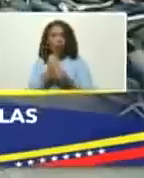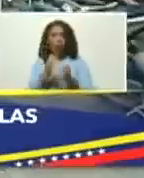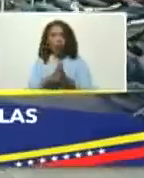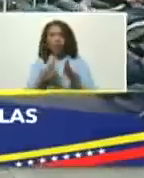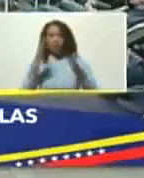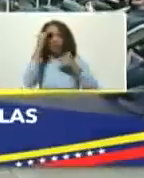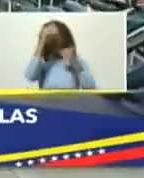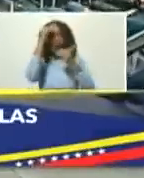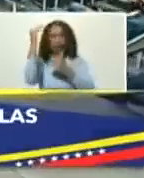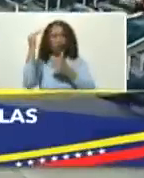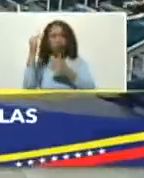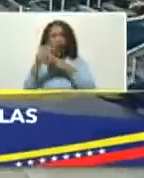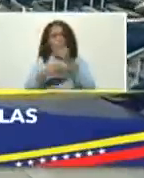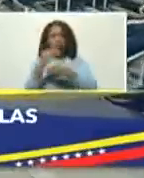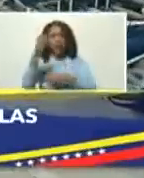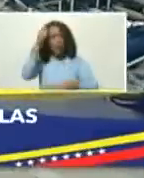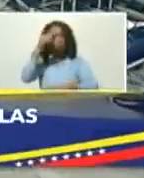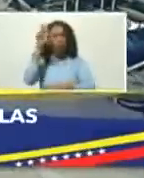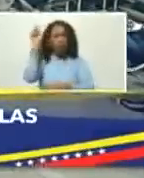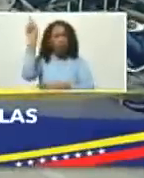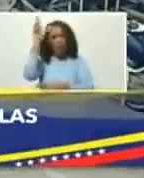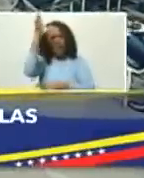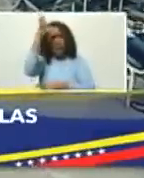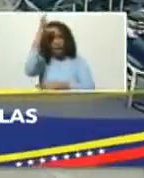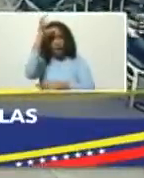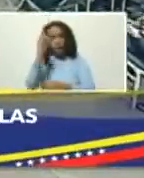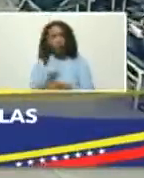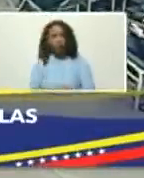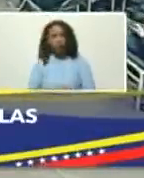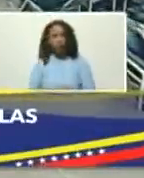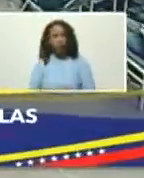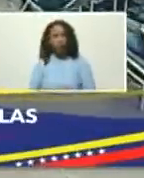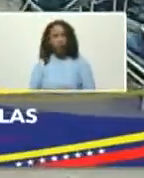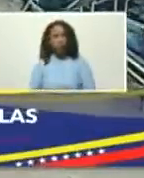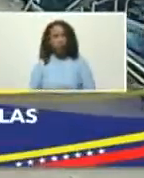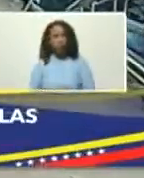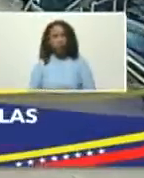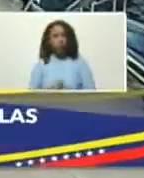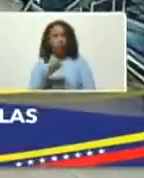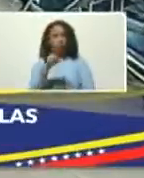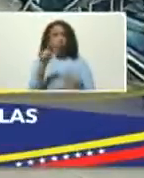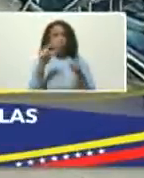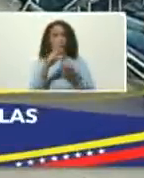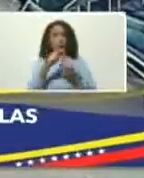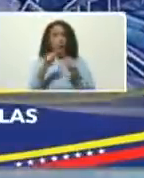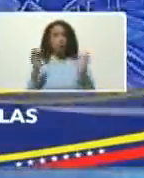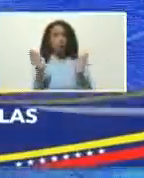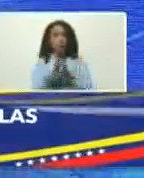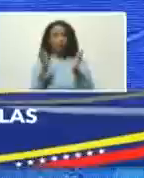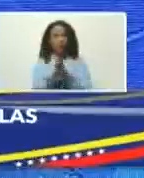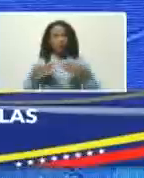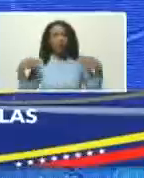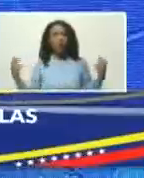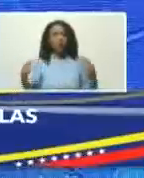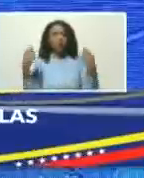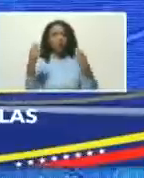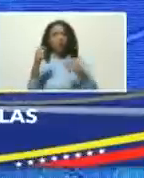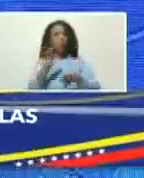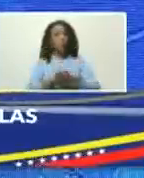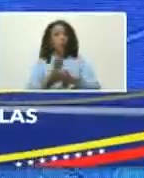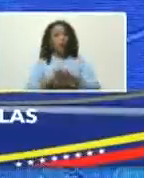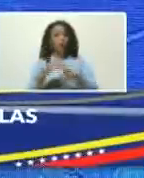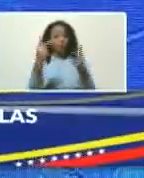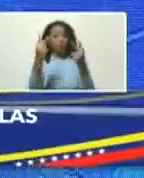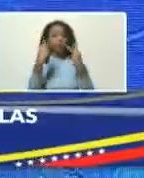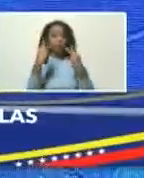saludo me le das al pueblo de Falcón y tus palabras nos motivan porque fíjate vamos